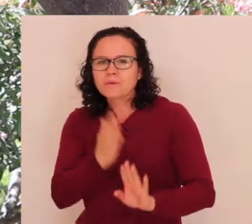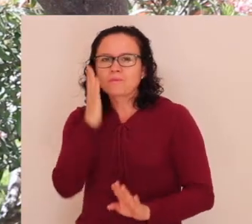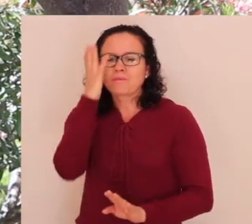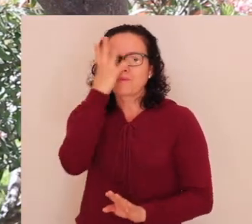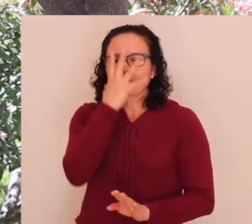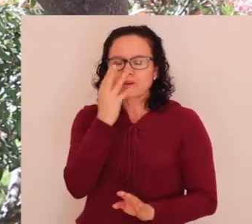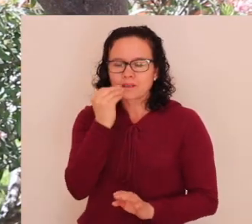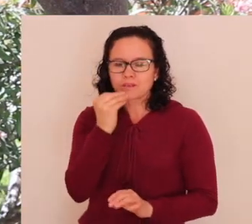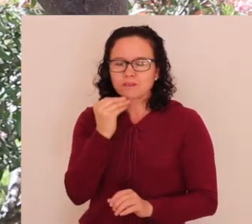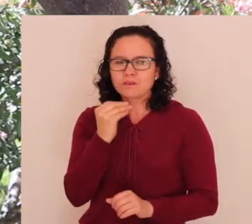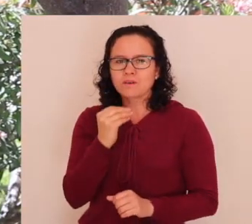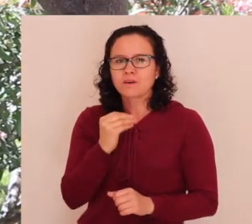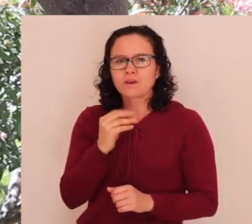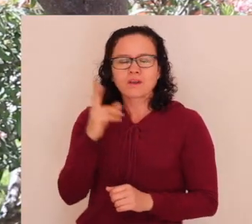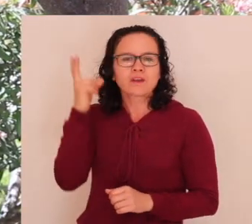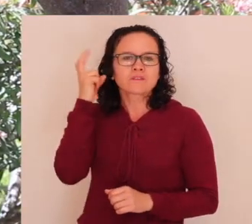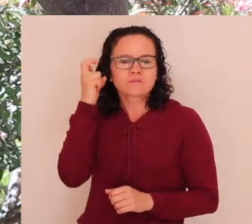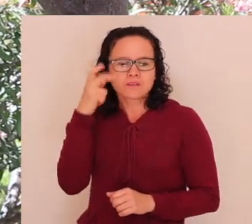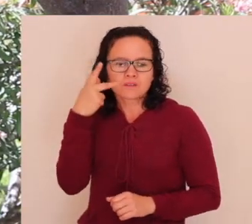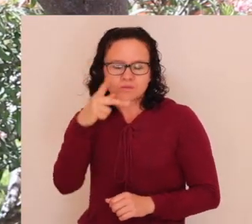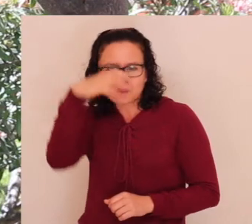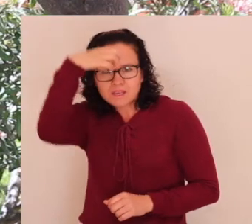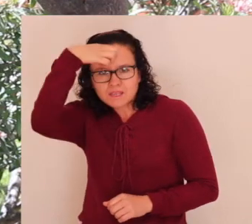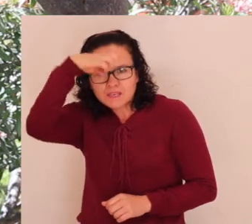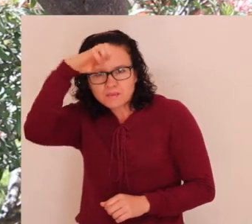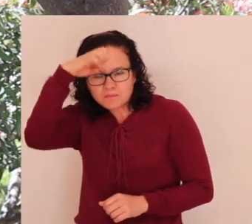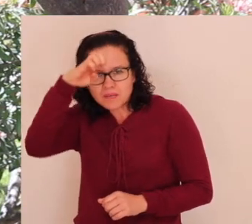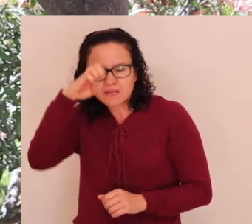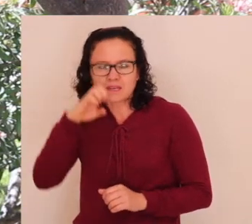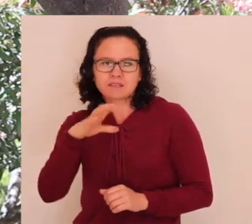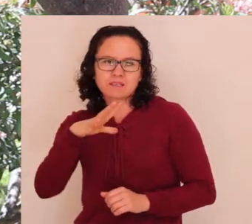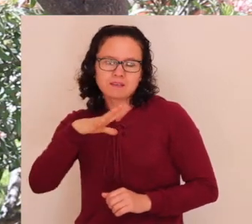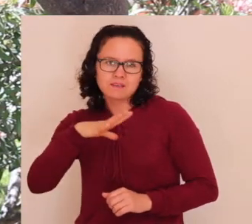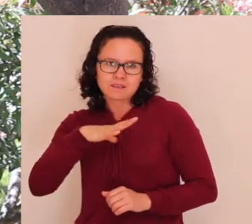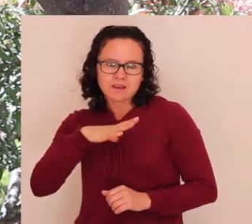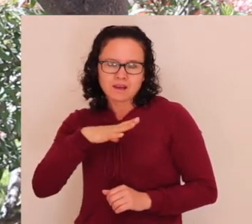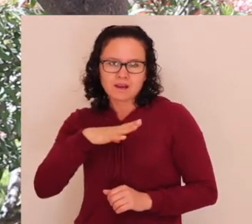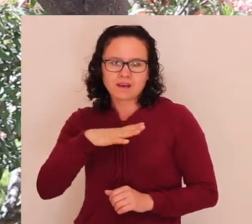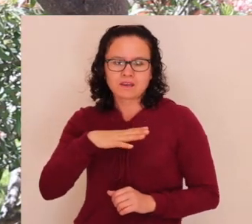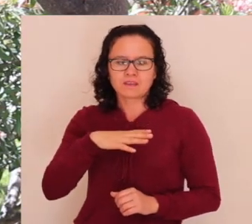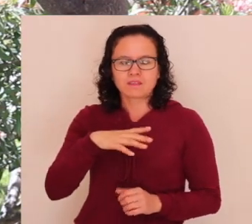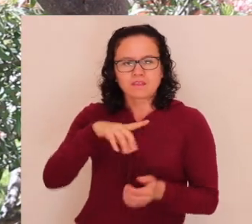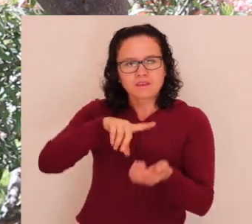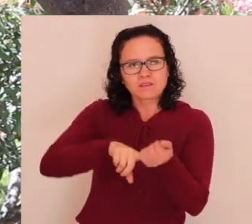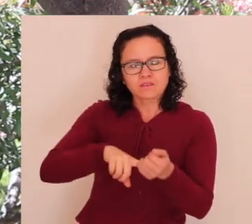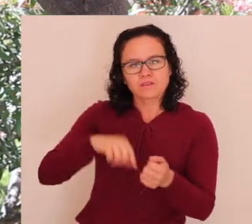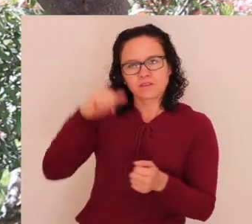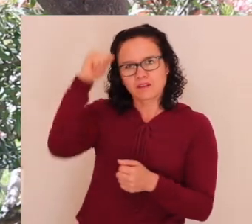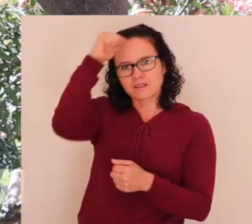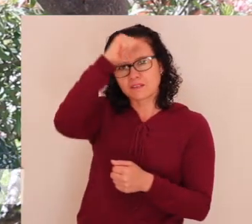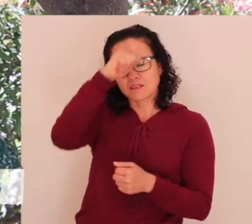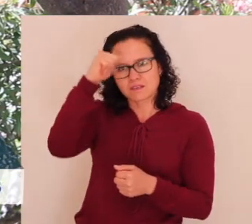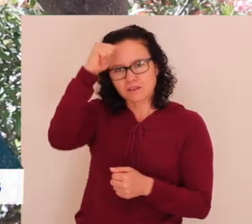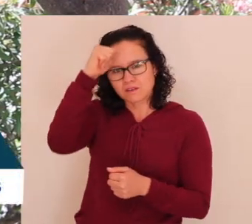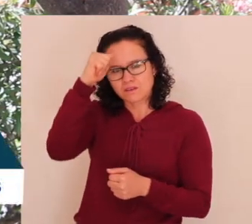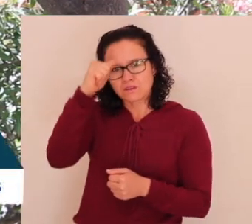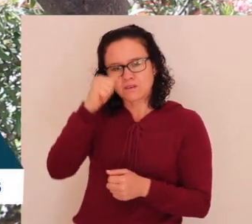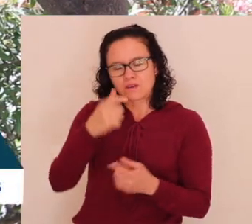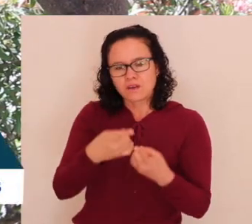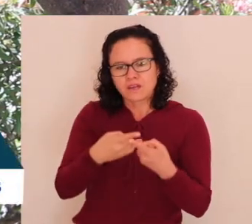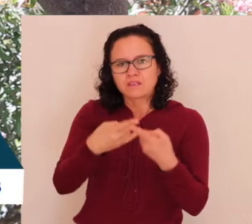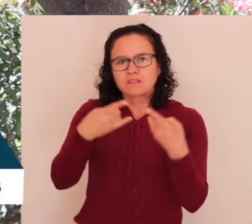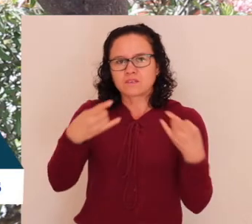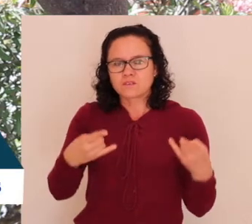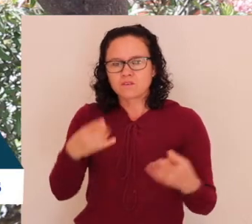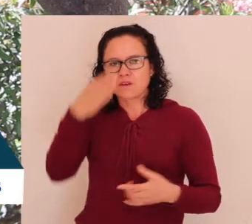agradable escuchar todas las expectativas que ellos tienen, toda la experiencia sacerdotal que han vivido, que ha sido historia y